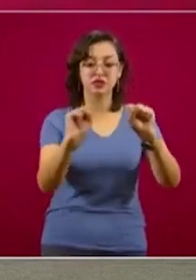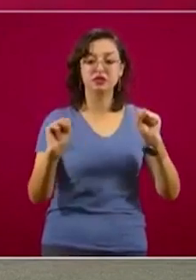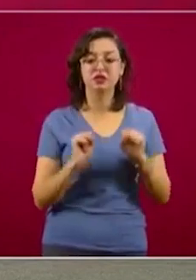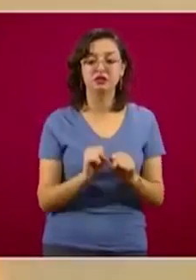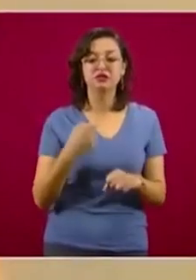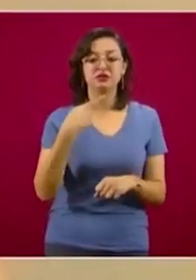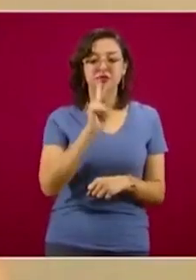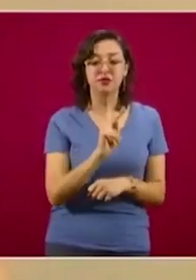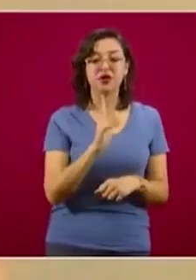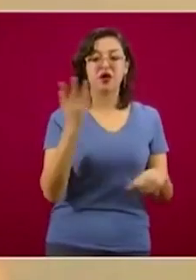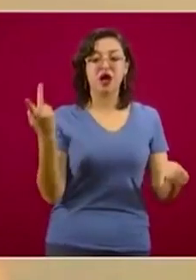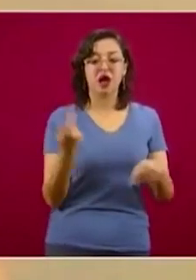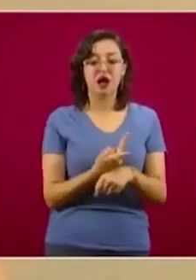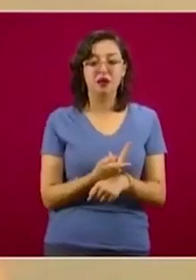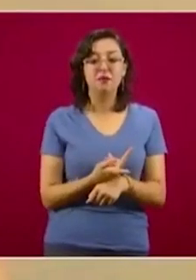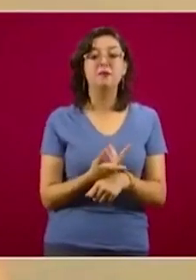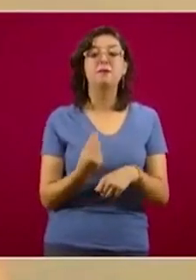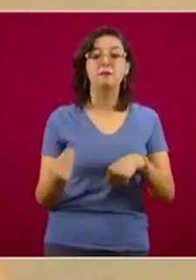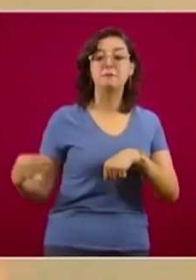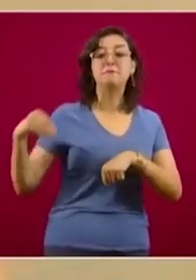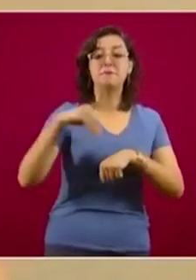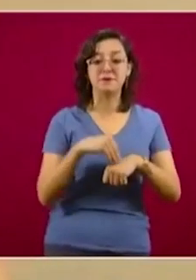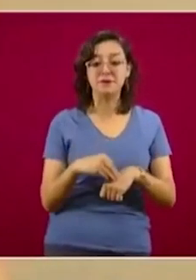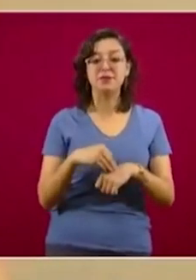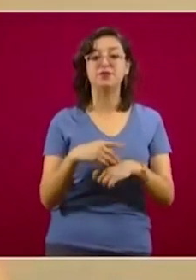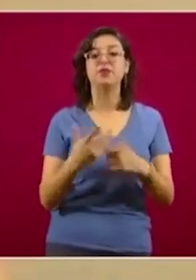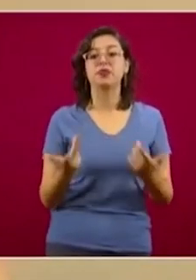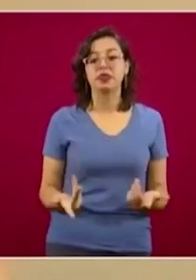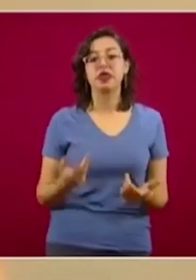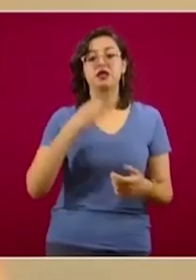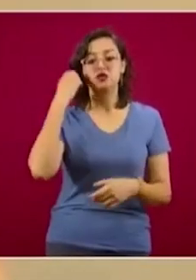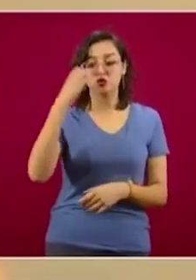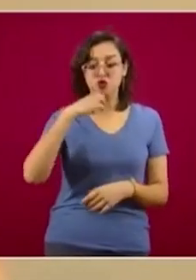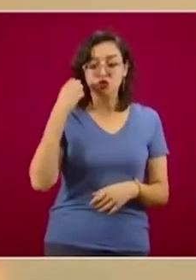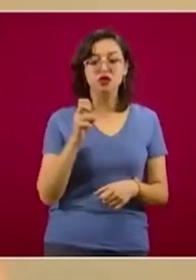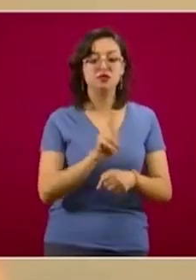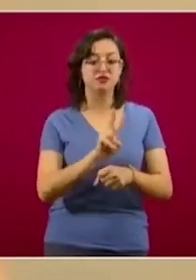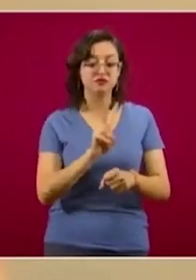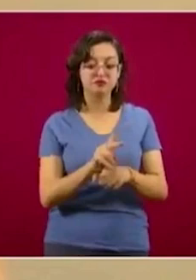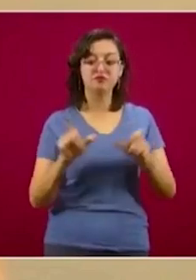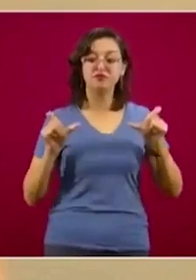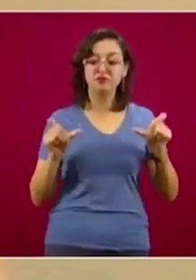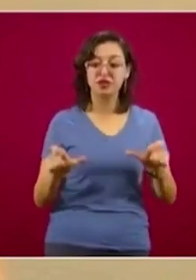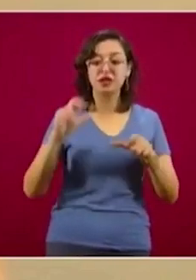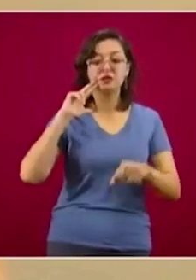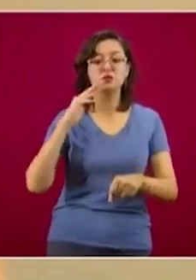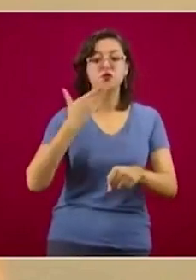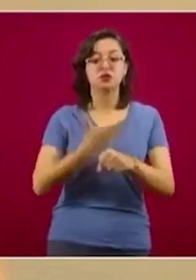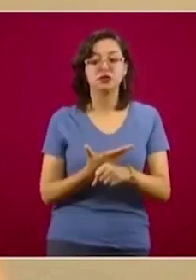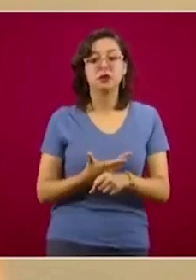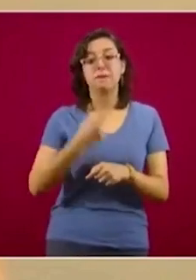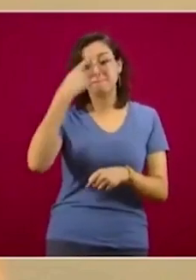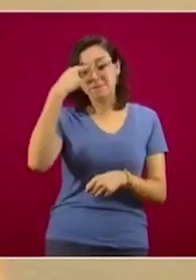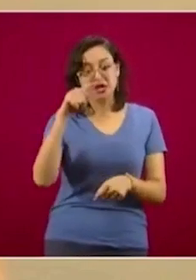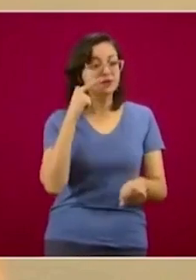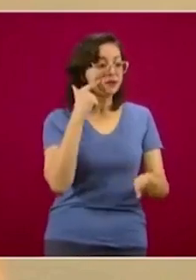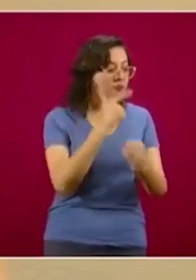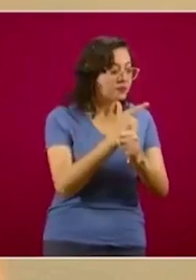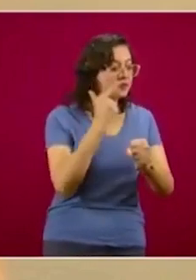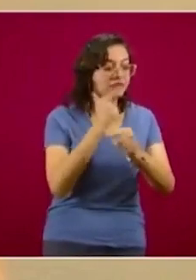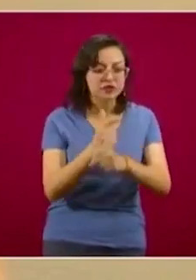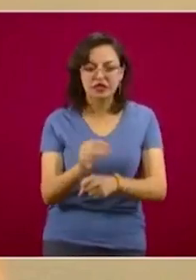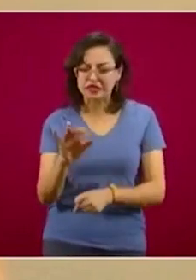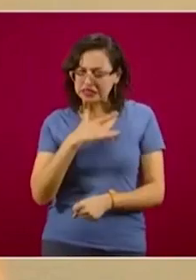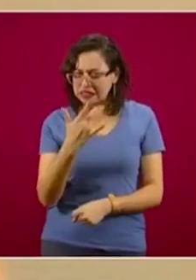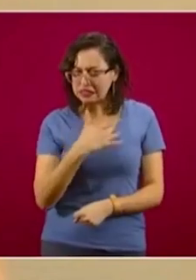Pero además vamos a incorporar el filtro escolar corresponsable, así le llamamos, a la detección de